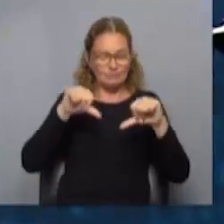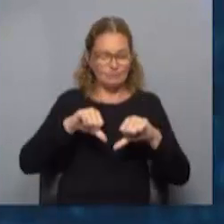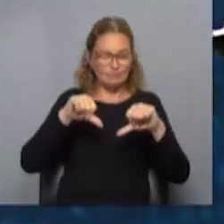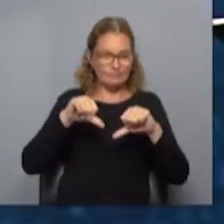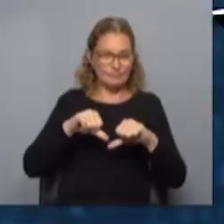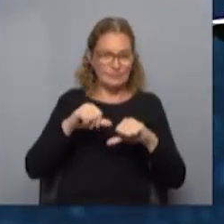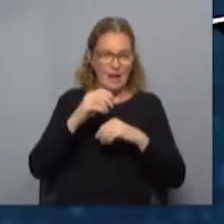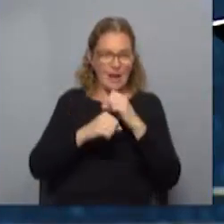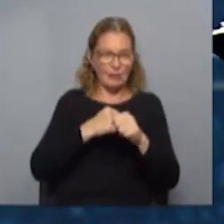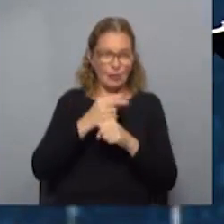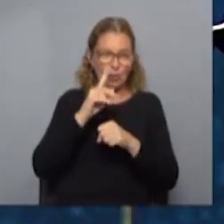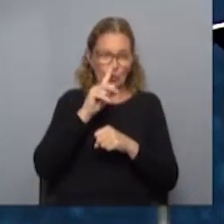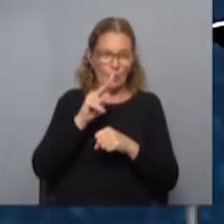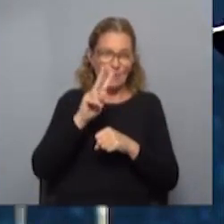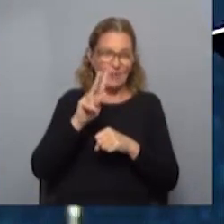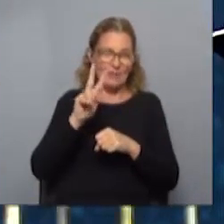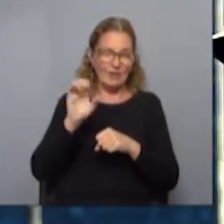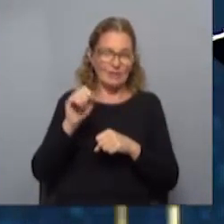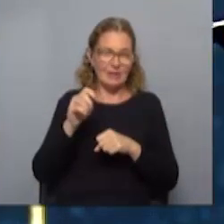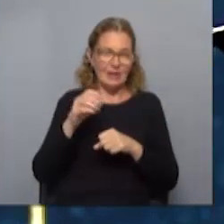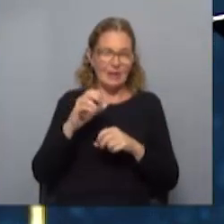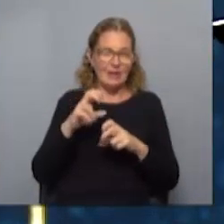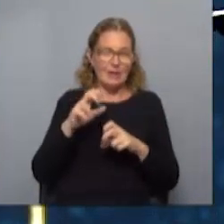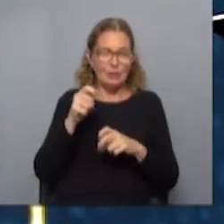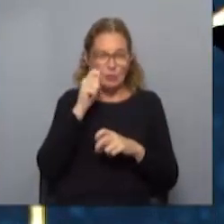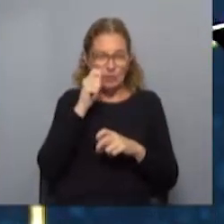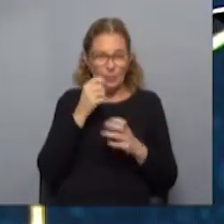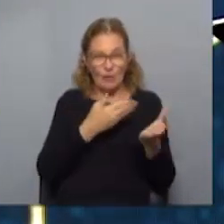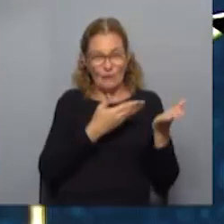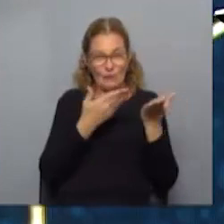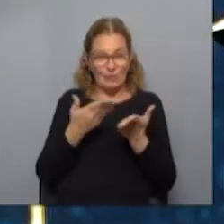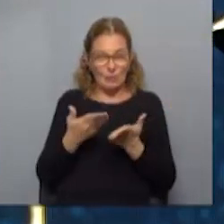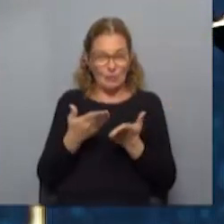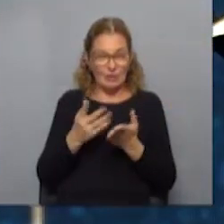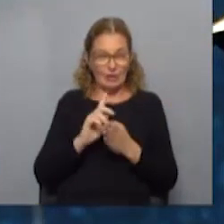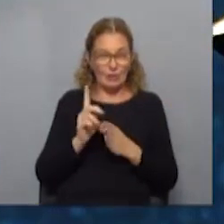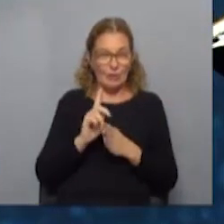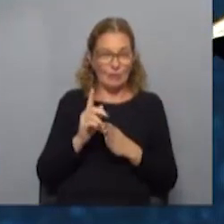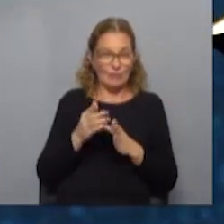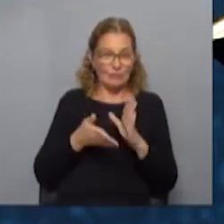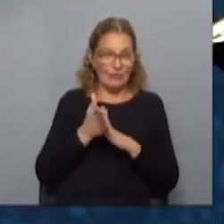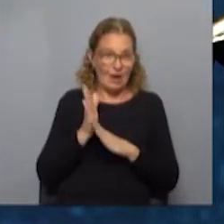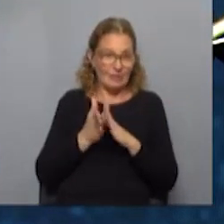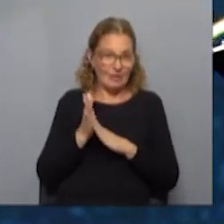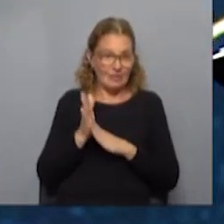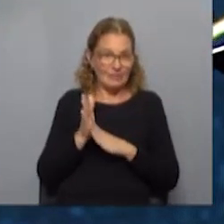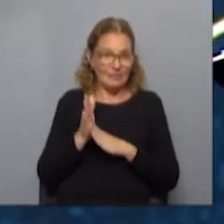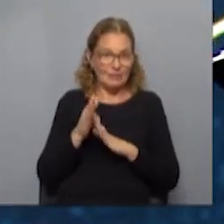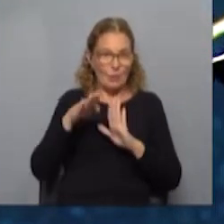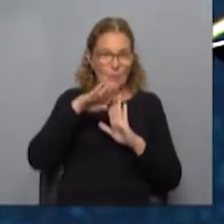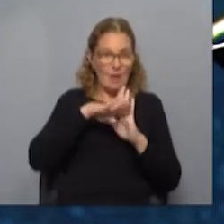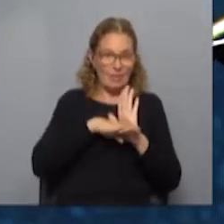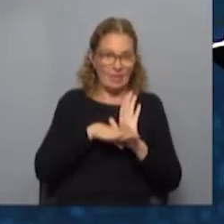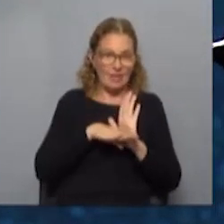diríamos 2020, donde la Cámara Uruguaya de Turismo invitó a que no participaran, que no salieran, lo cual es una medida